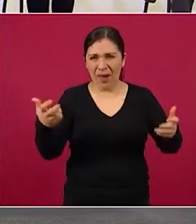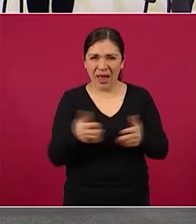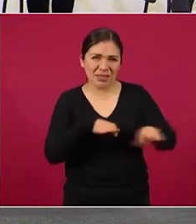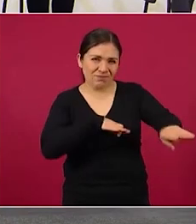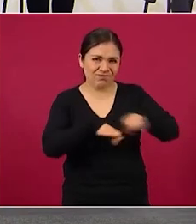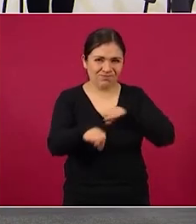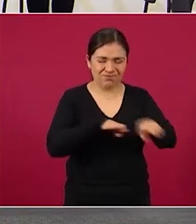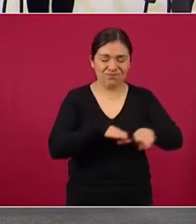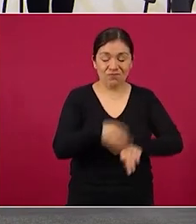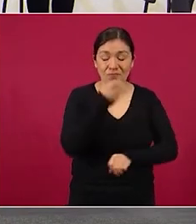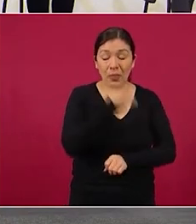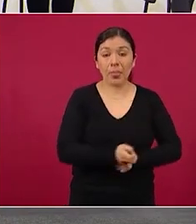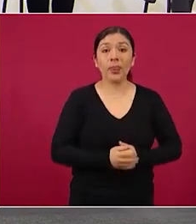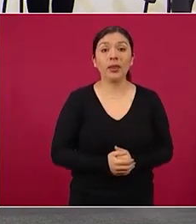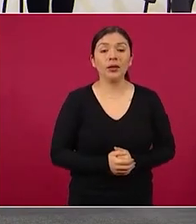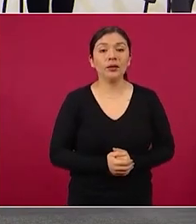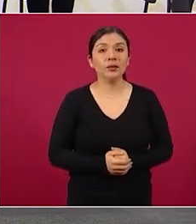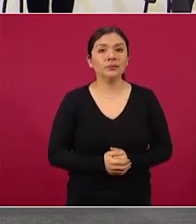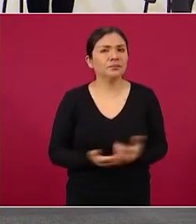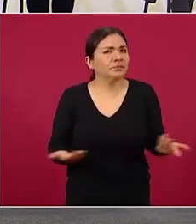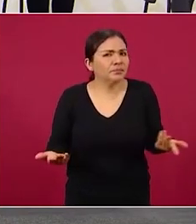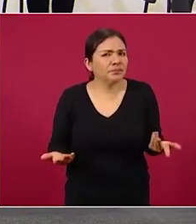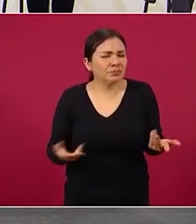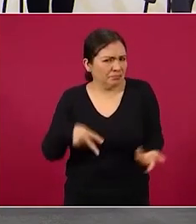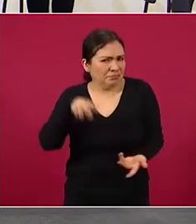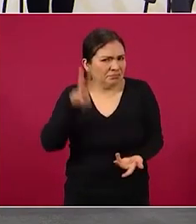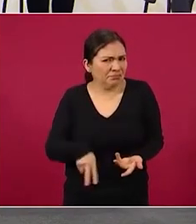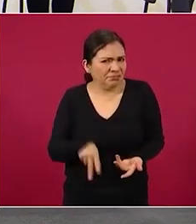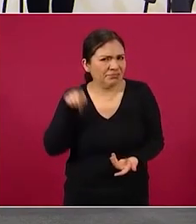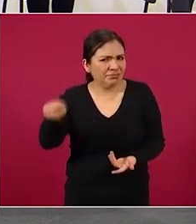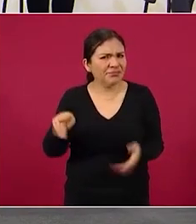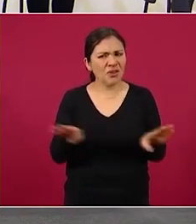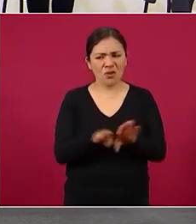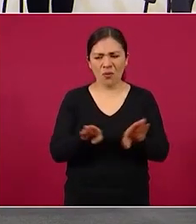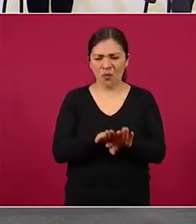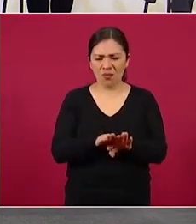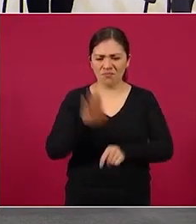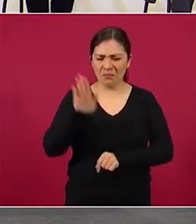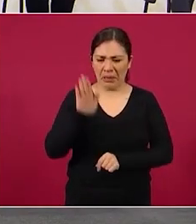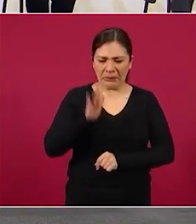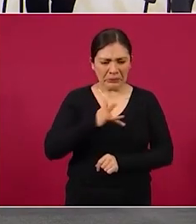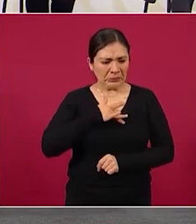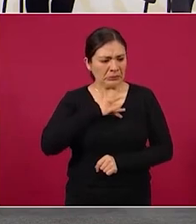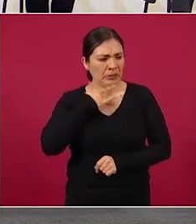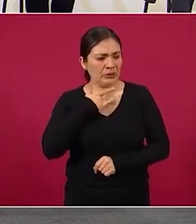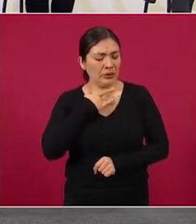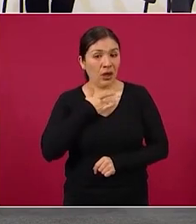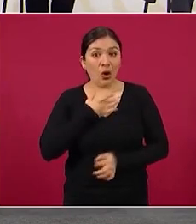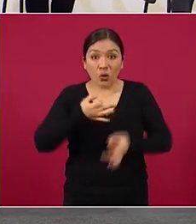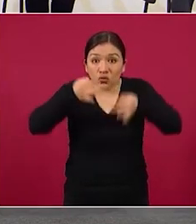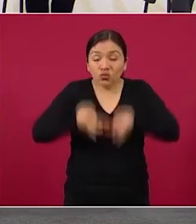pues como se sentían los dueños